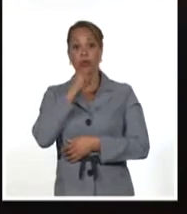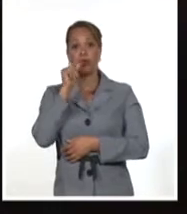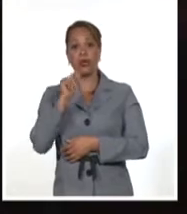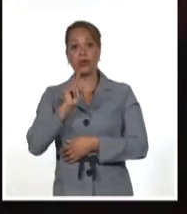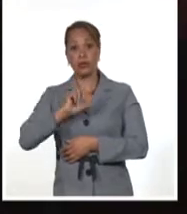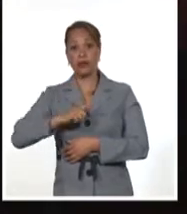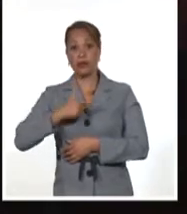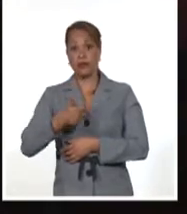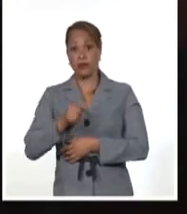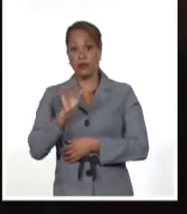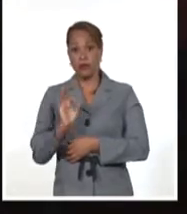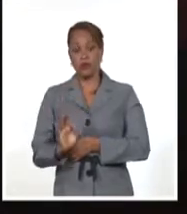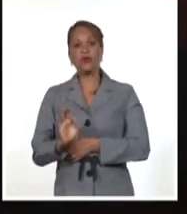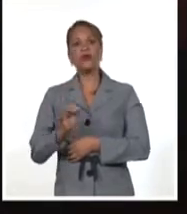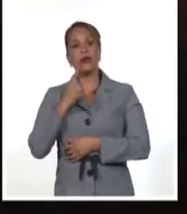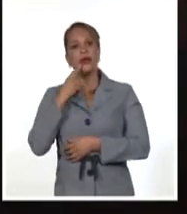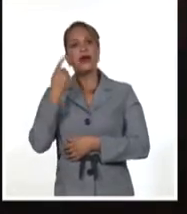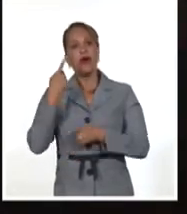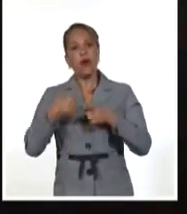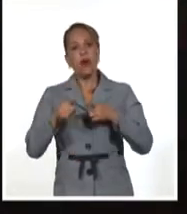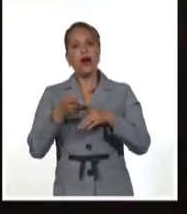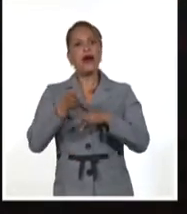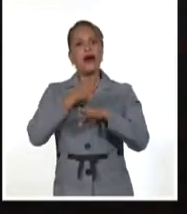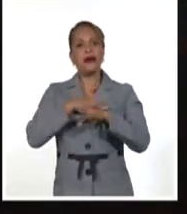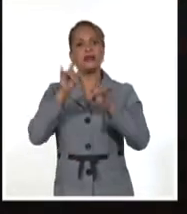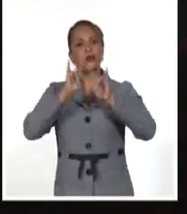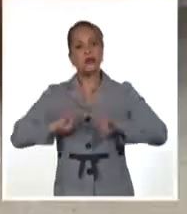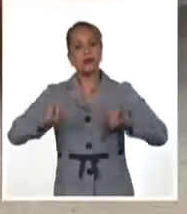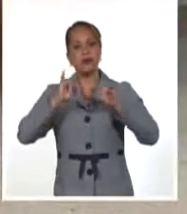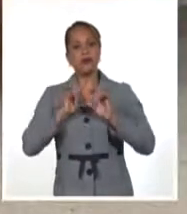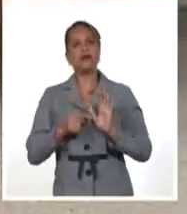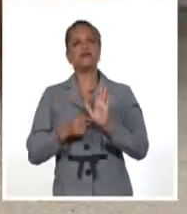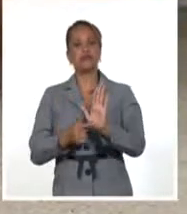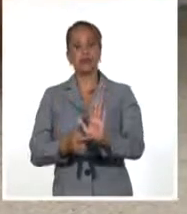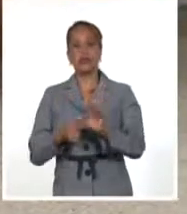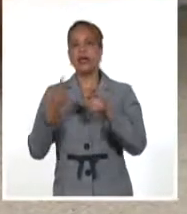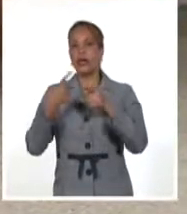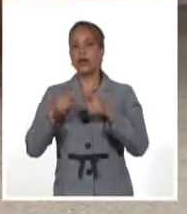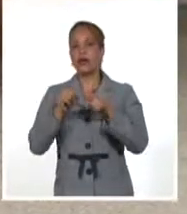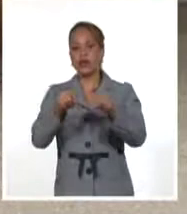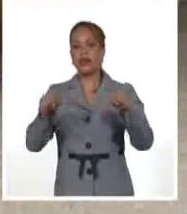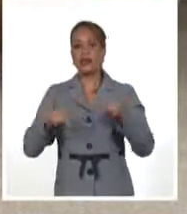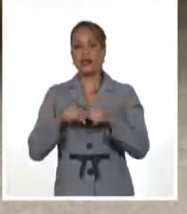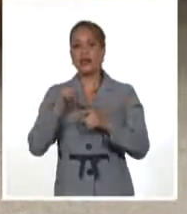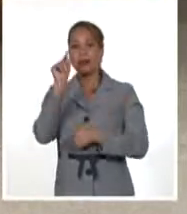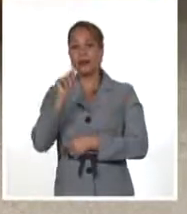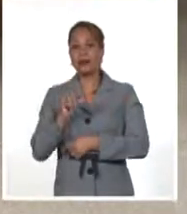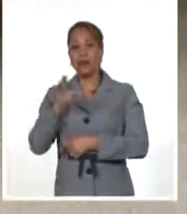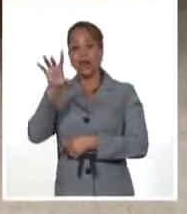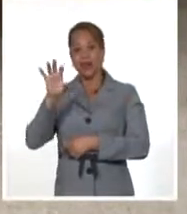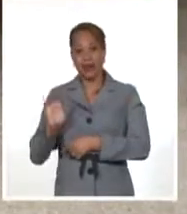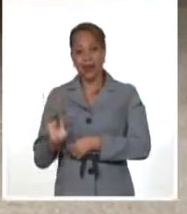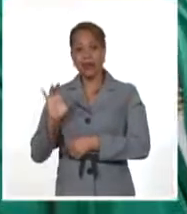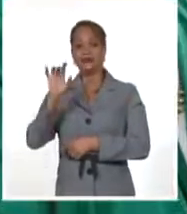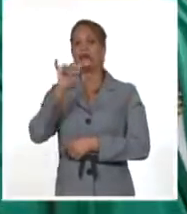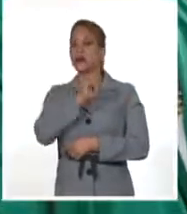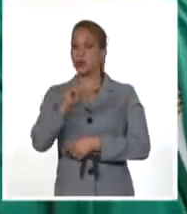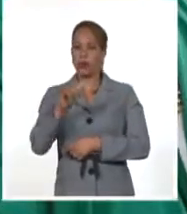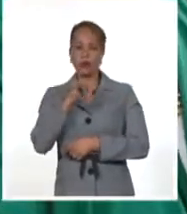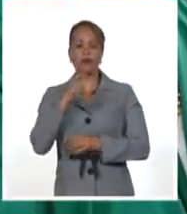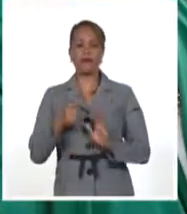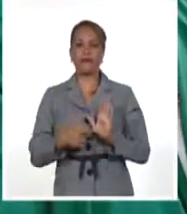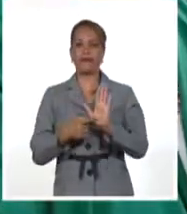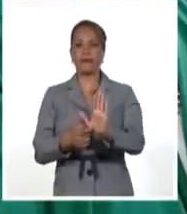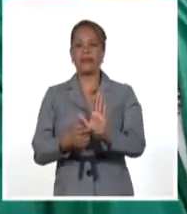presentado con anterioridad en las universidades del territorio y en la sala de Oncomatología del Hospital Pediátrico Octavio de la Concepción de la Pedraja,